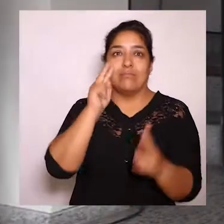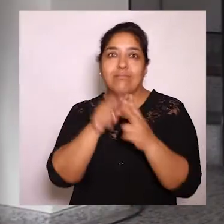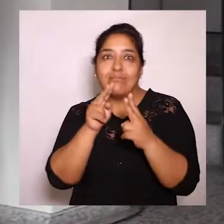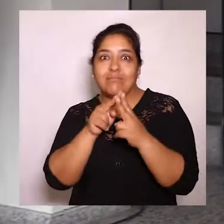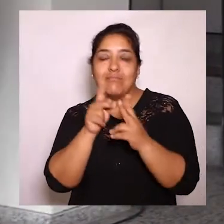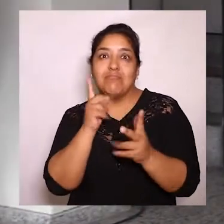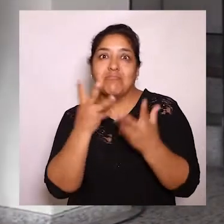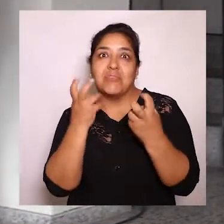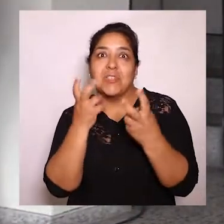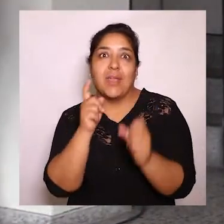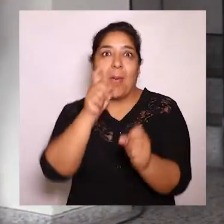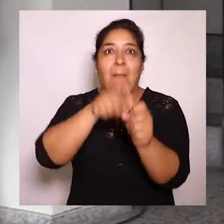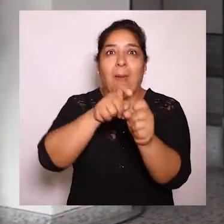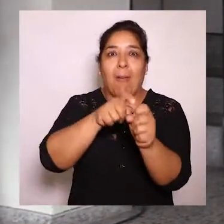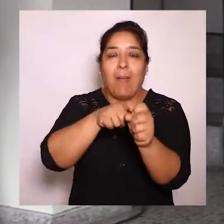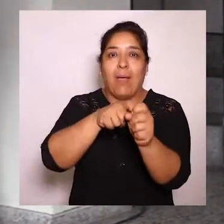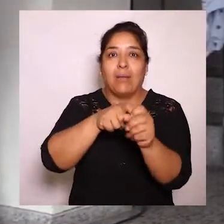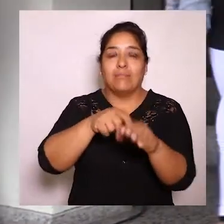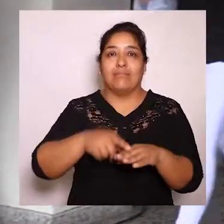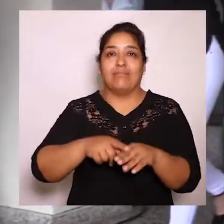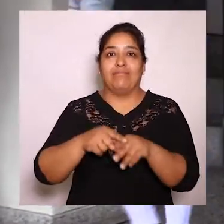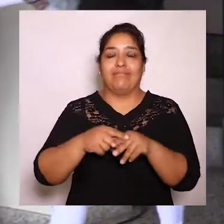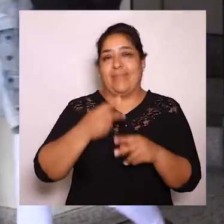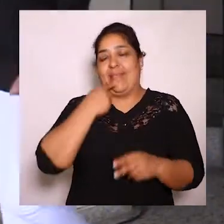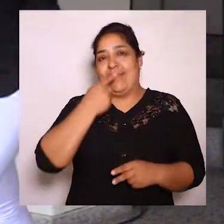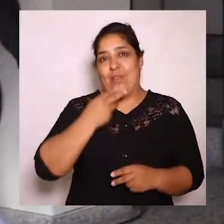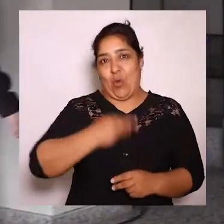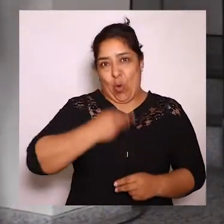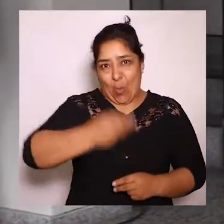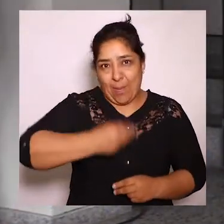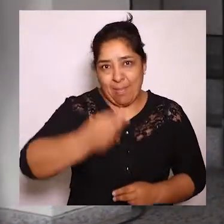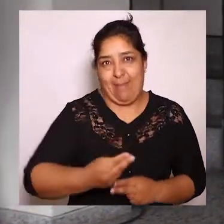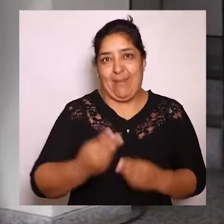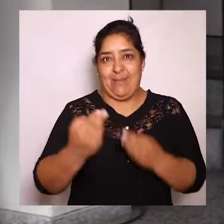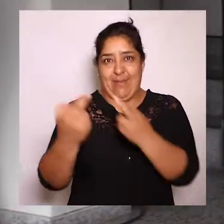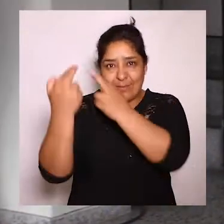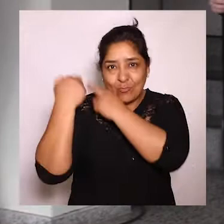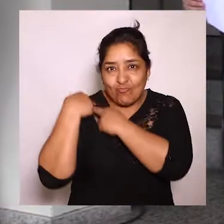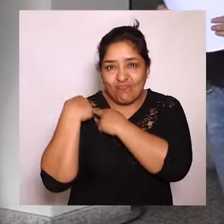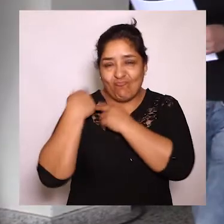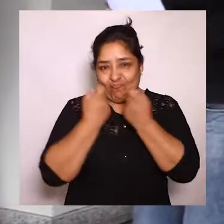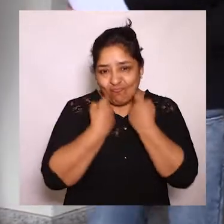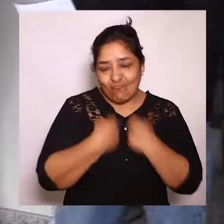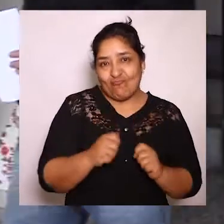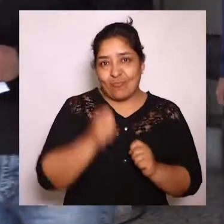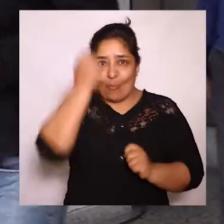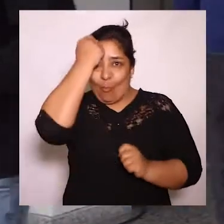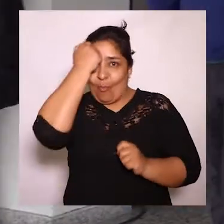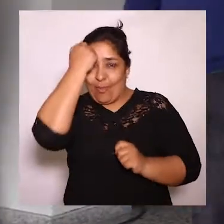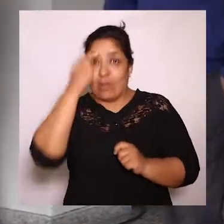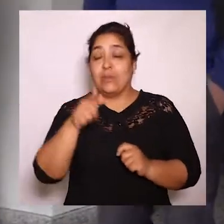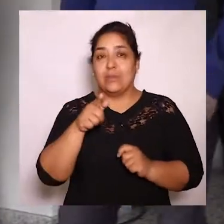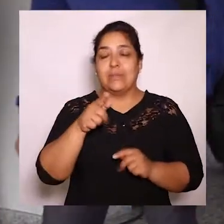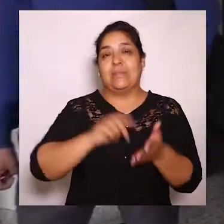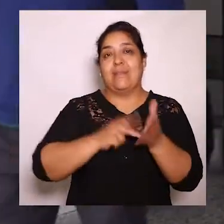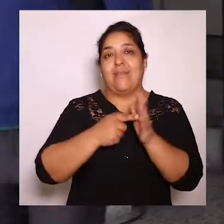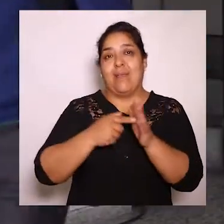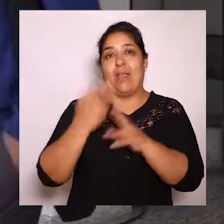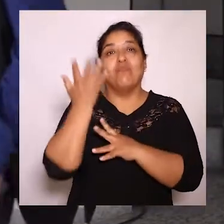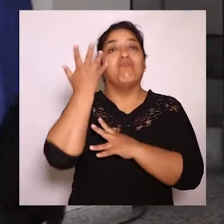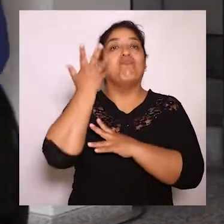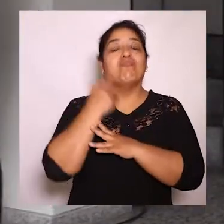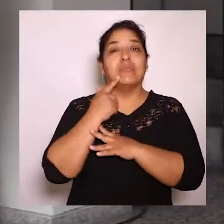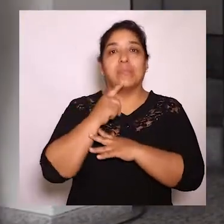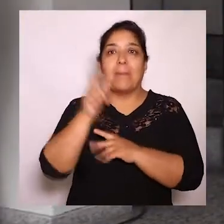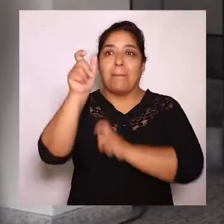la gente va conociendo a ULA, la competencia, la responsabilidad, la dedicación de los maestros hace que